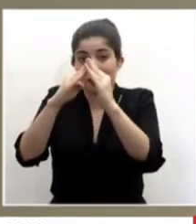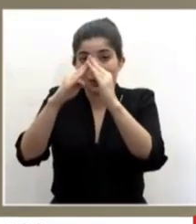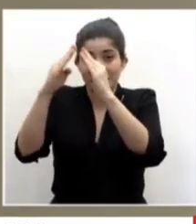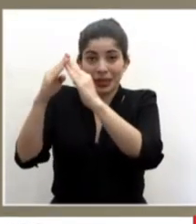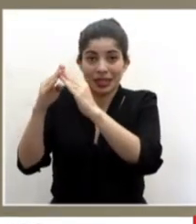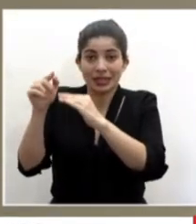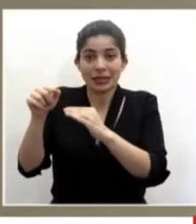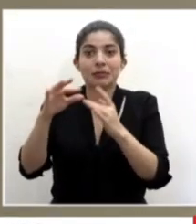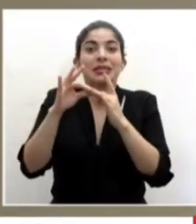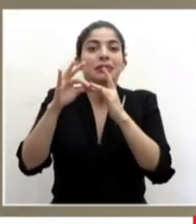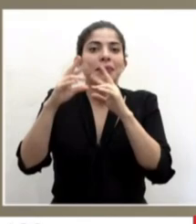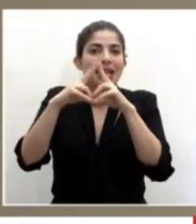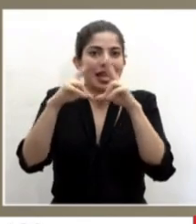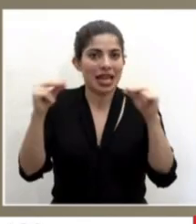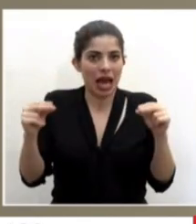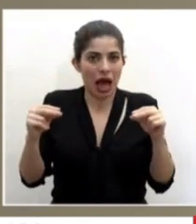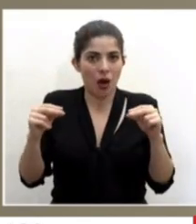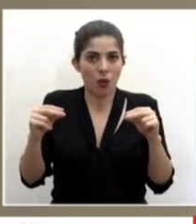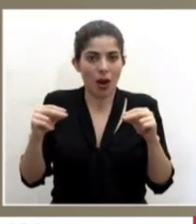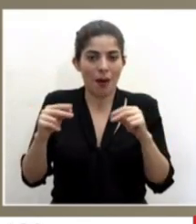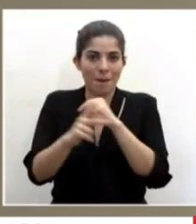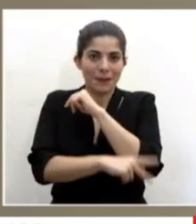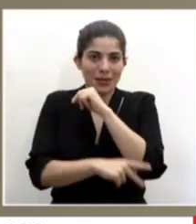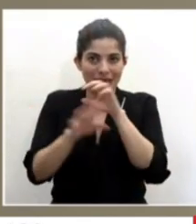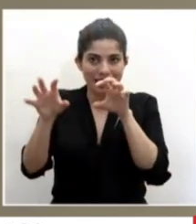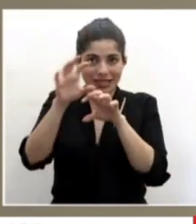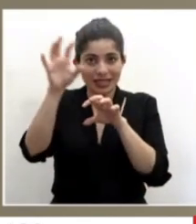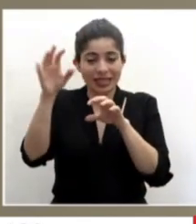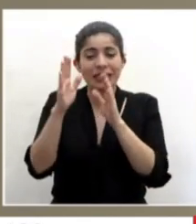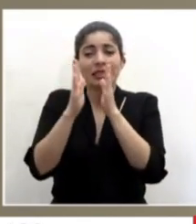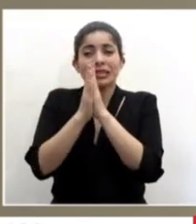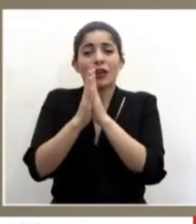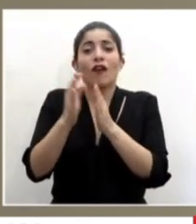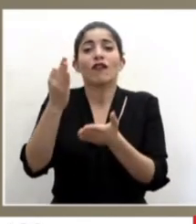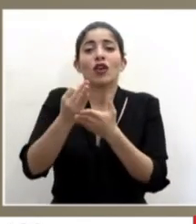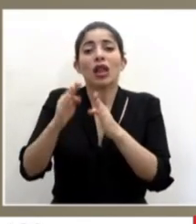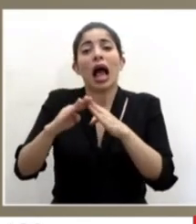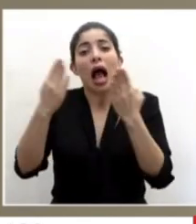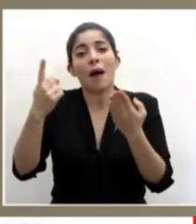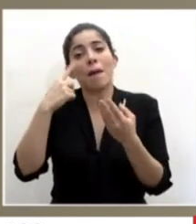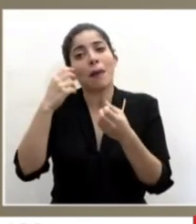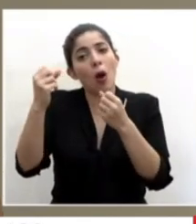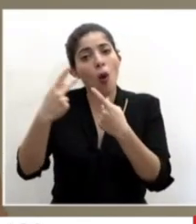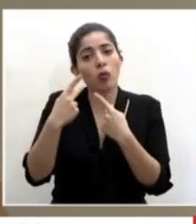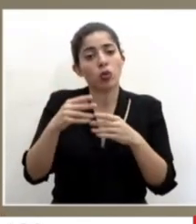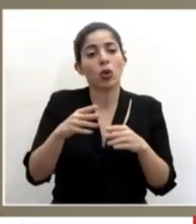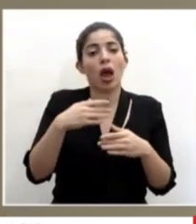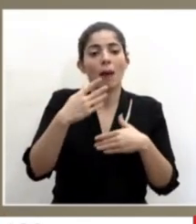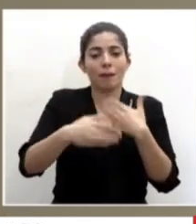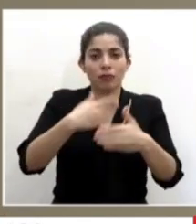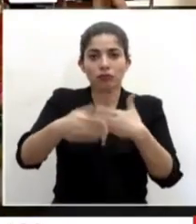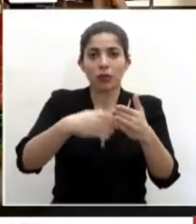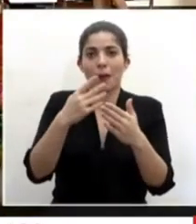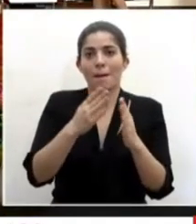hermano país Nicaragua, para que abra fronteras y permita la ejecución de este plan. Muchas gracias.